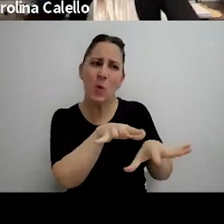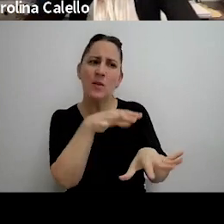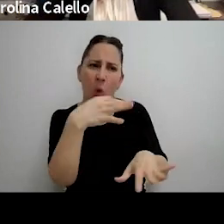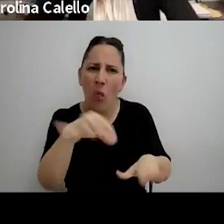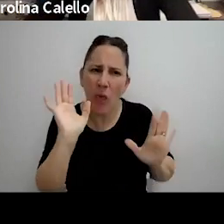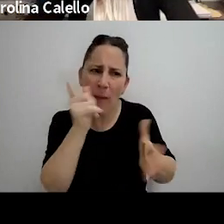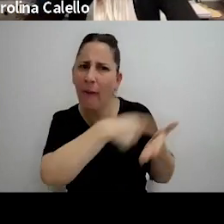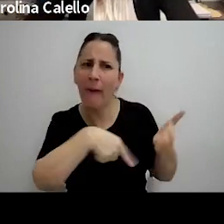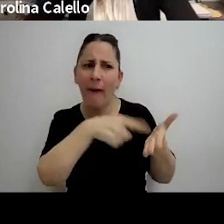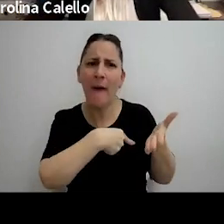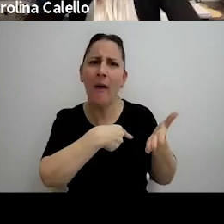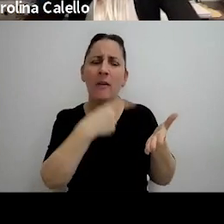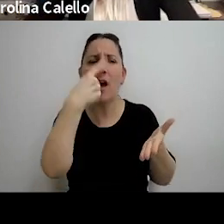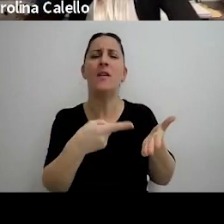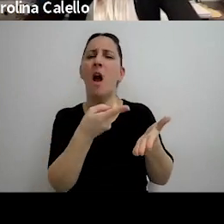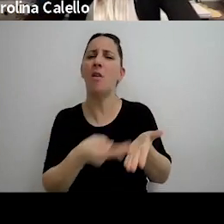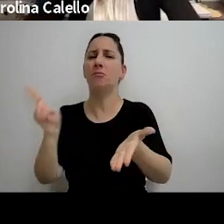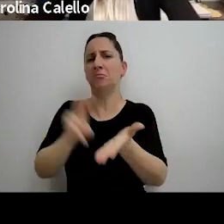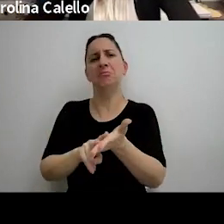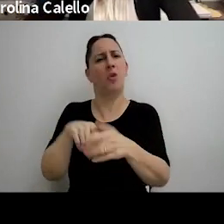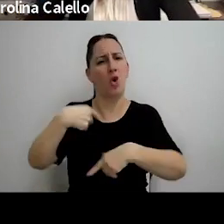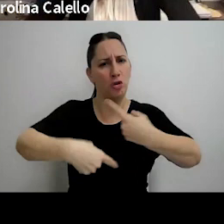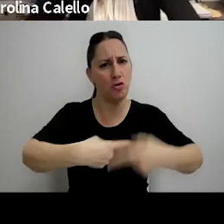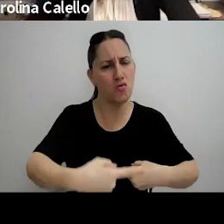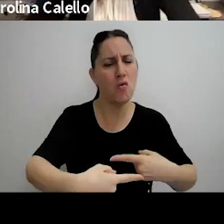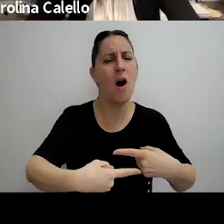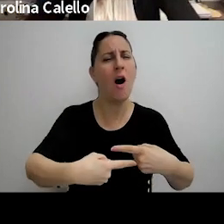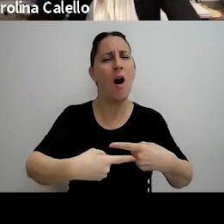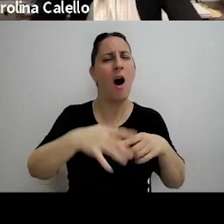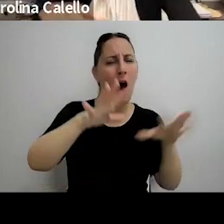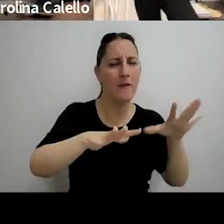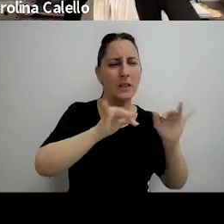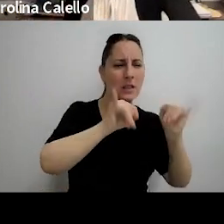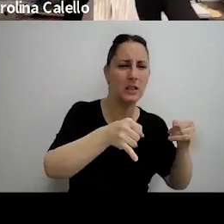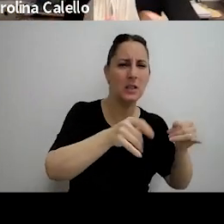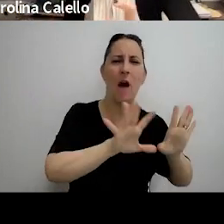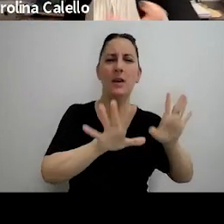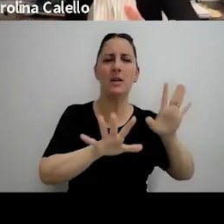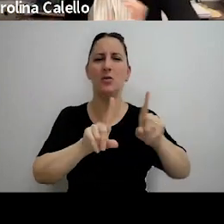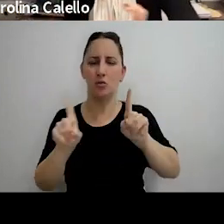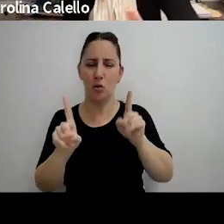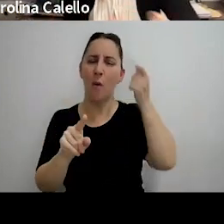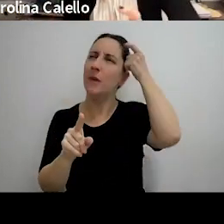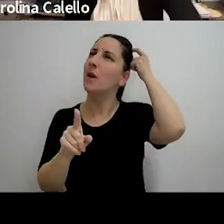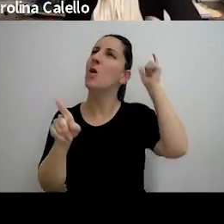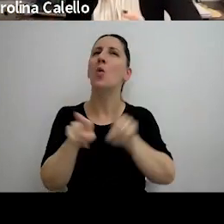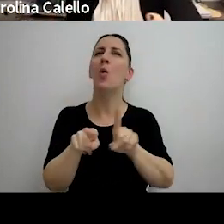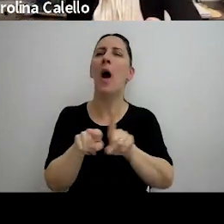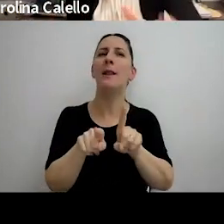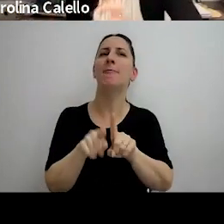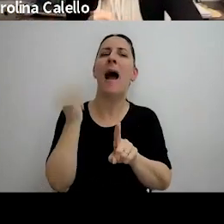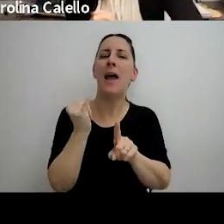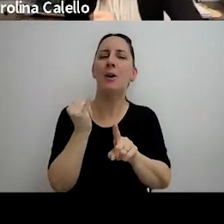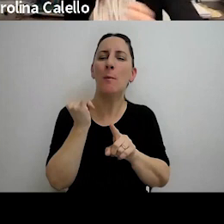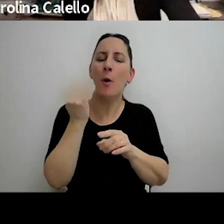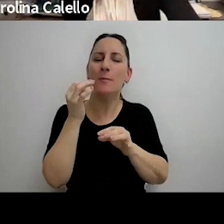y se revoca y en otro ¿se entiende el planteo? algunas veces es como que hay una delgada